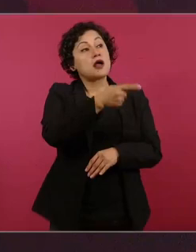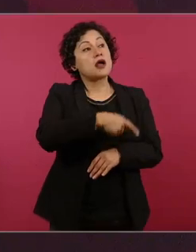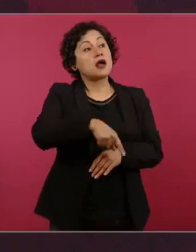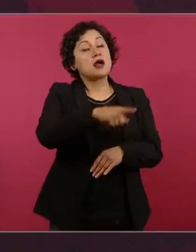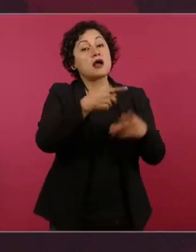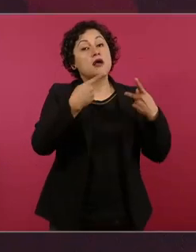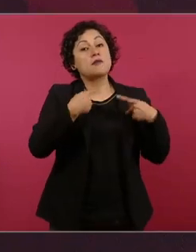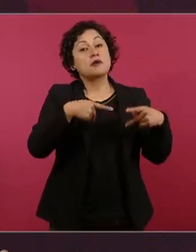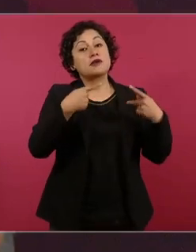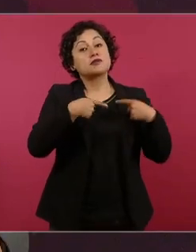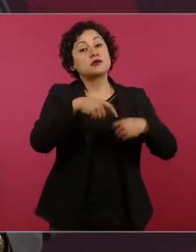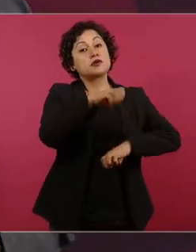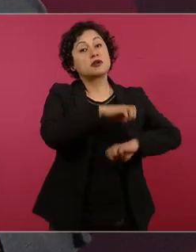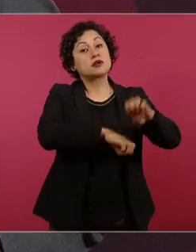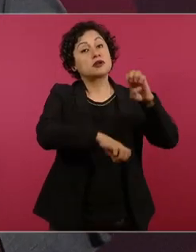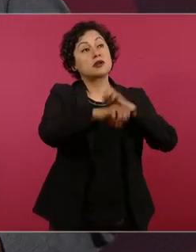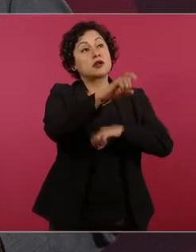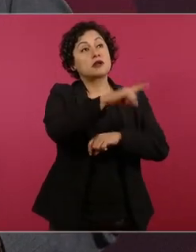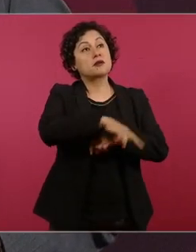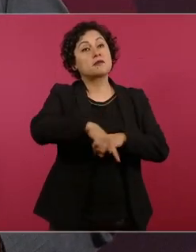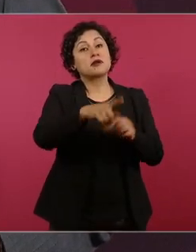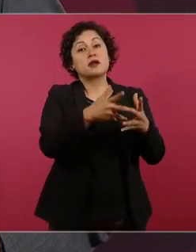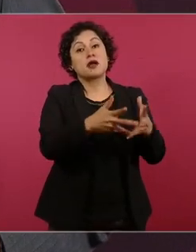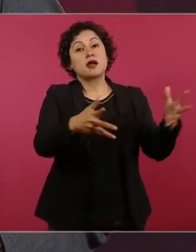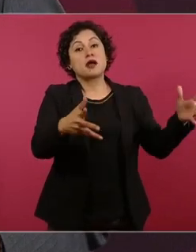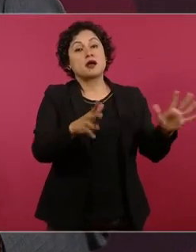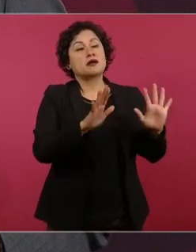de la llamada consolidación fiscal